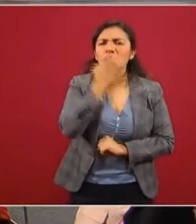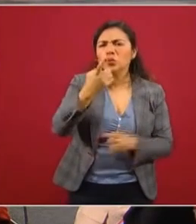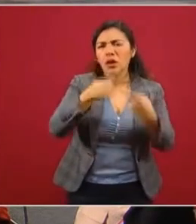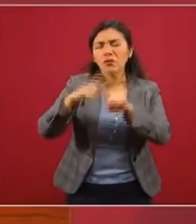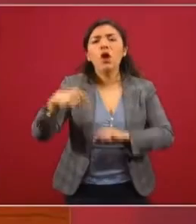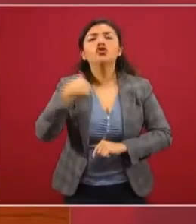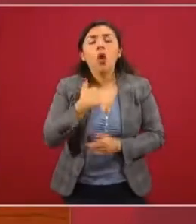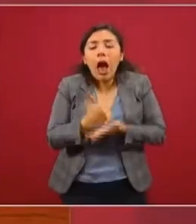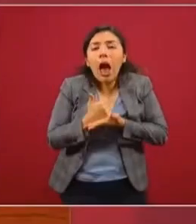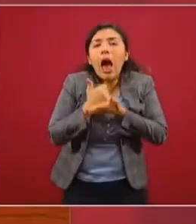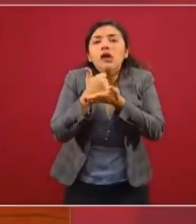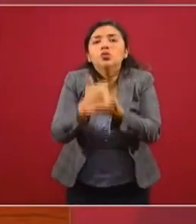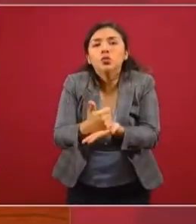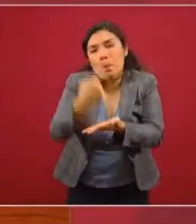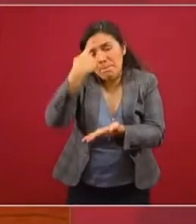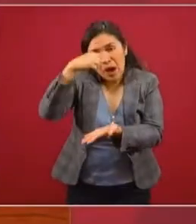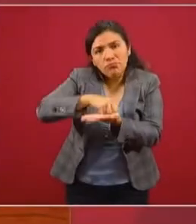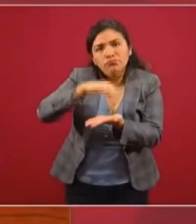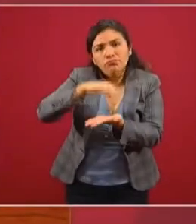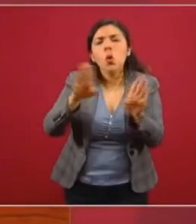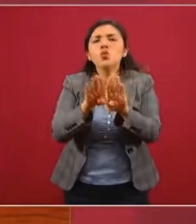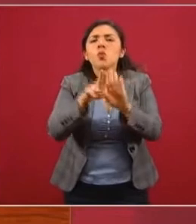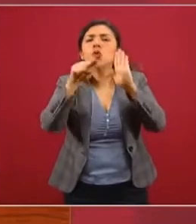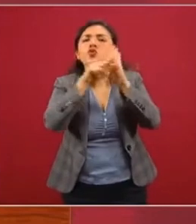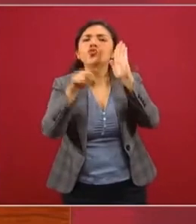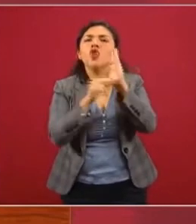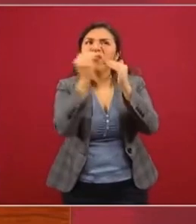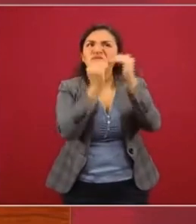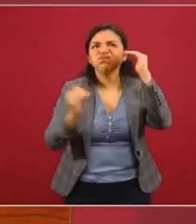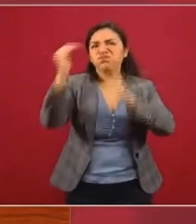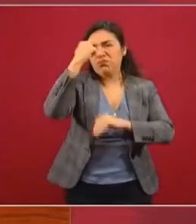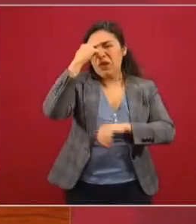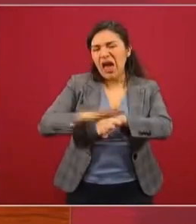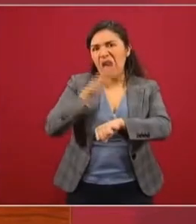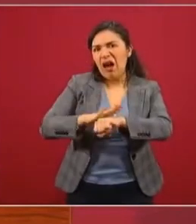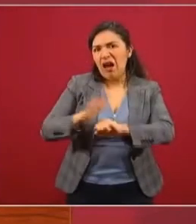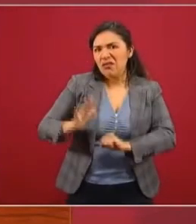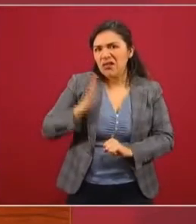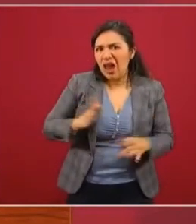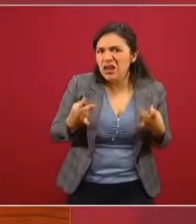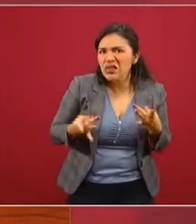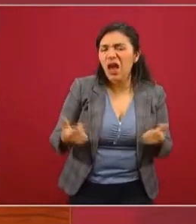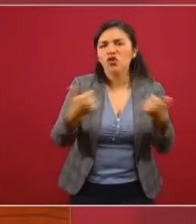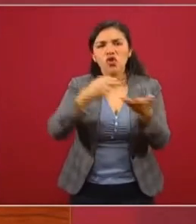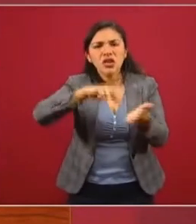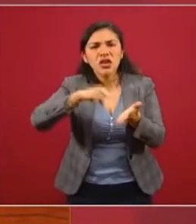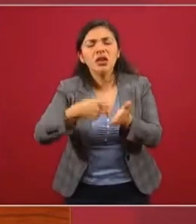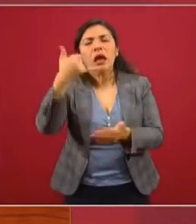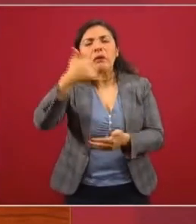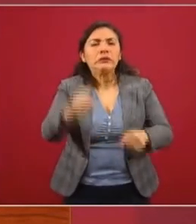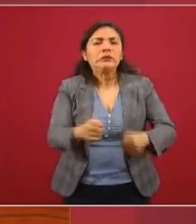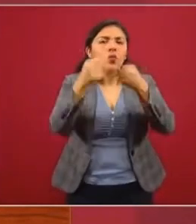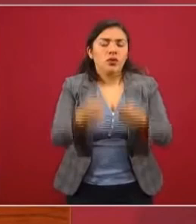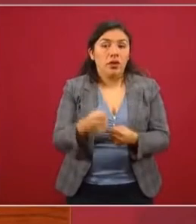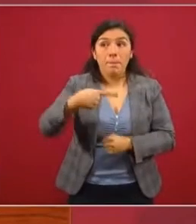es coadyuvar a establecer estándares altos de calidad de ingeniería y de seguridad biomédica.